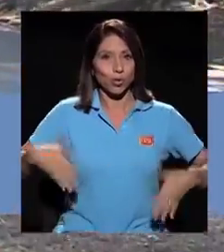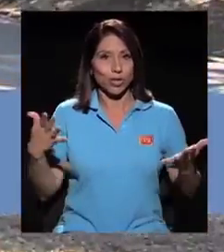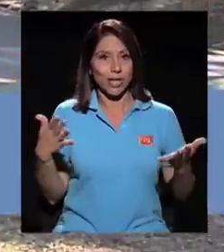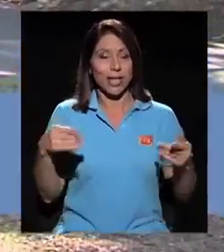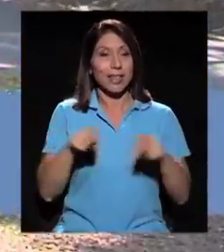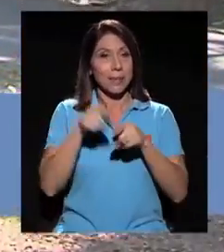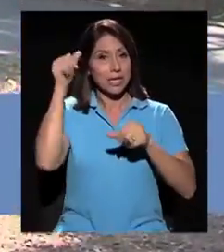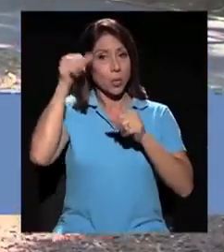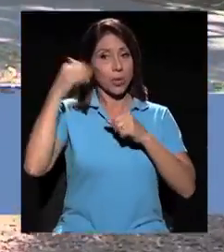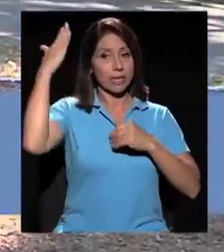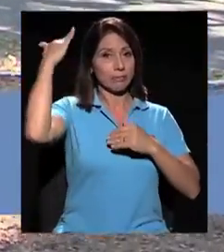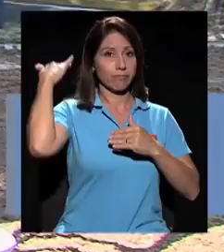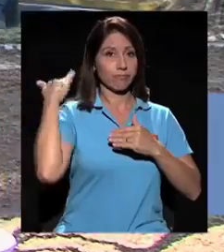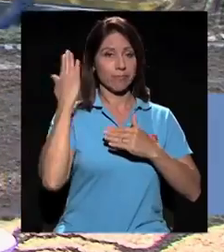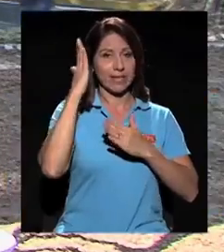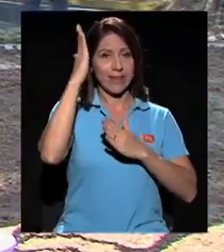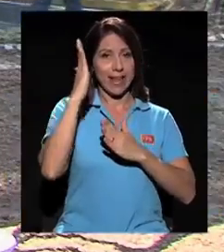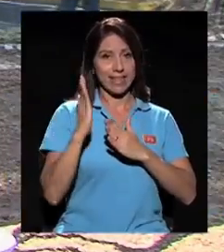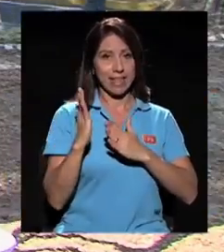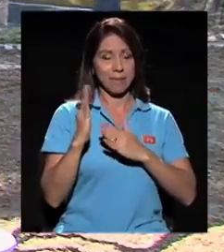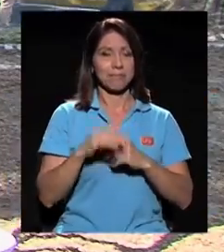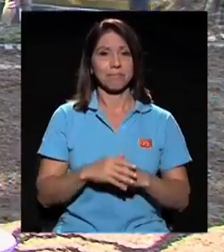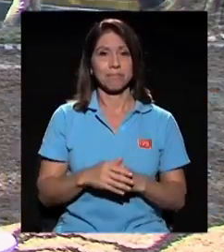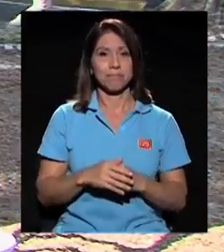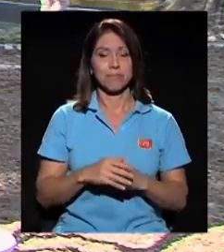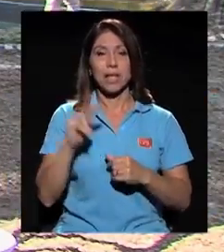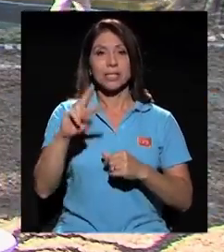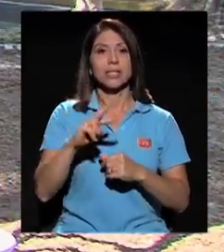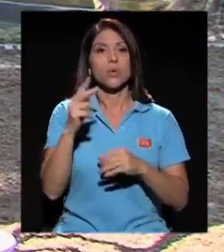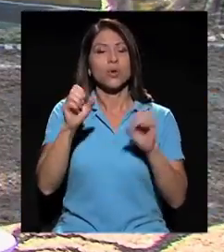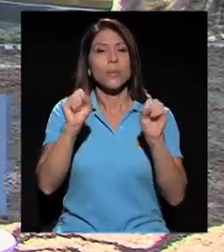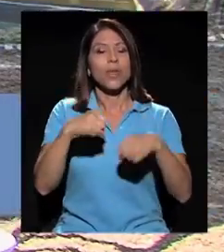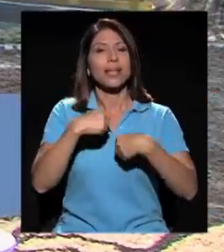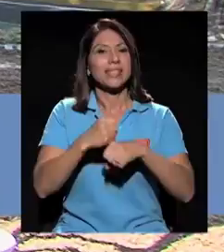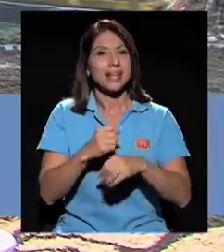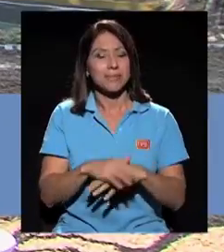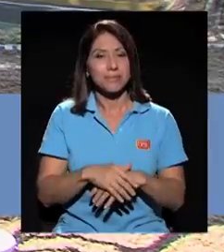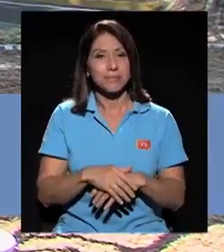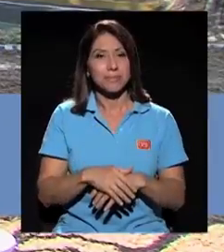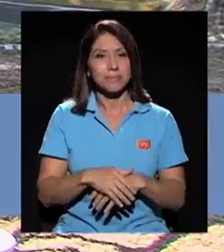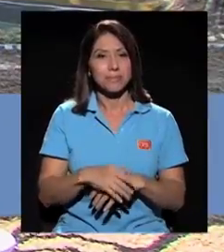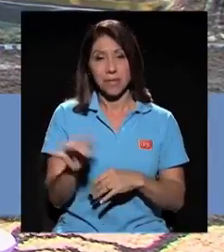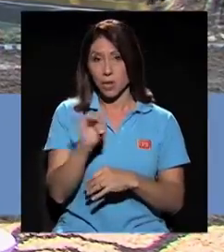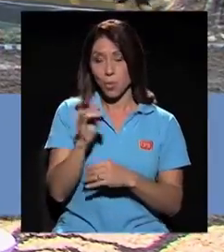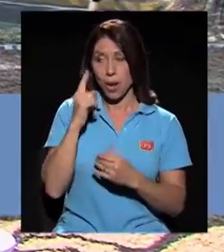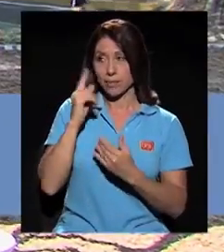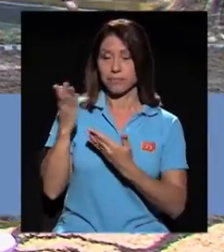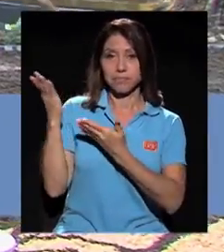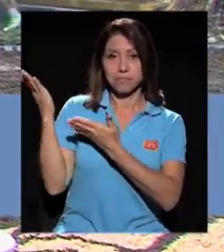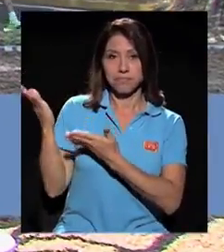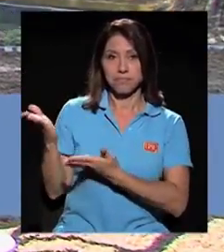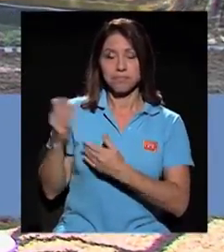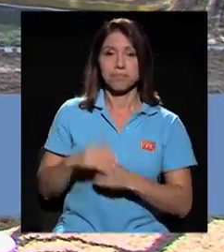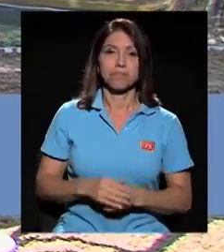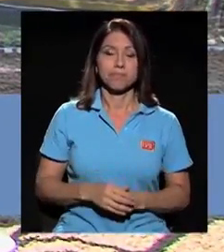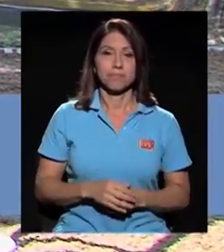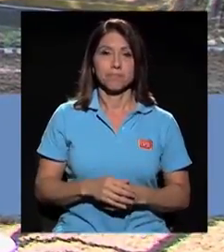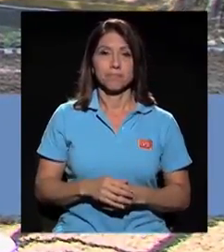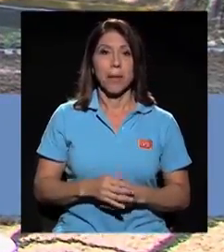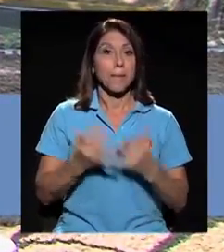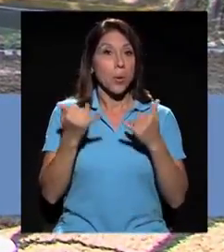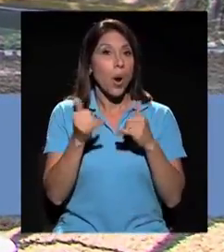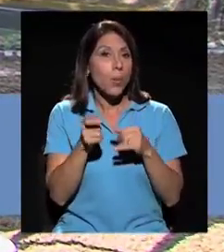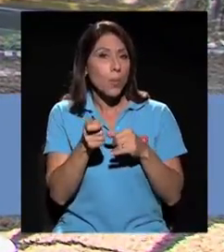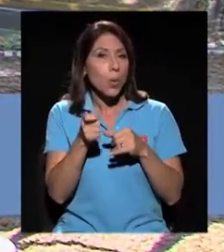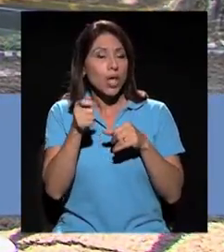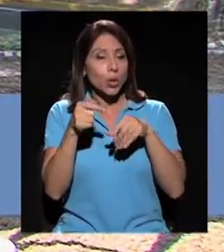recta y los brazos pueden tener una leve flexión. El segundo ejercicio que podemos hacer es igual, una rotación de cadera, pero vamos a hacer una leve